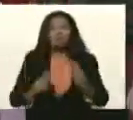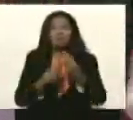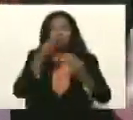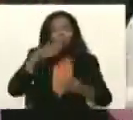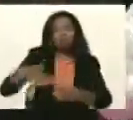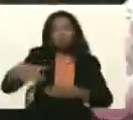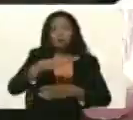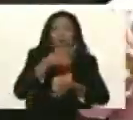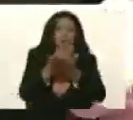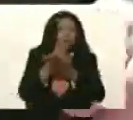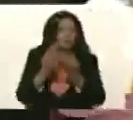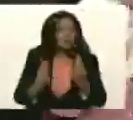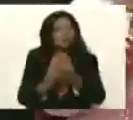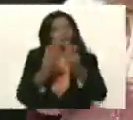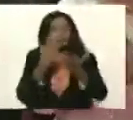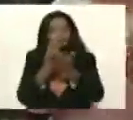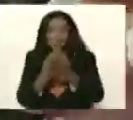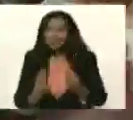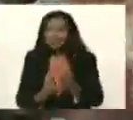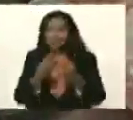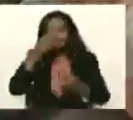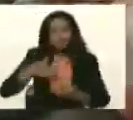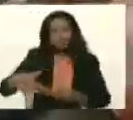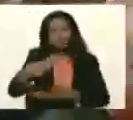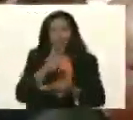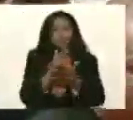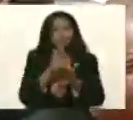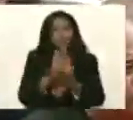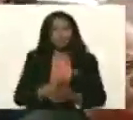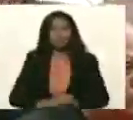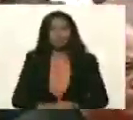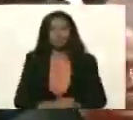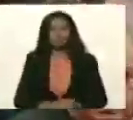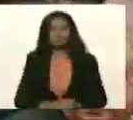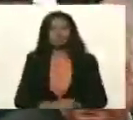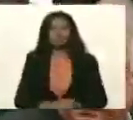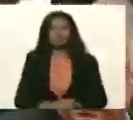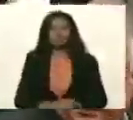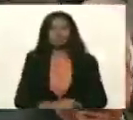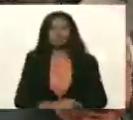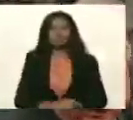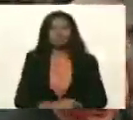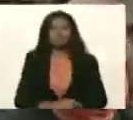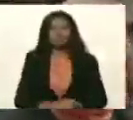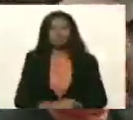al pueblo, siempre, siempre junto al pueblo. ¡Viva Maduro!